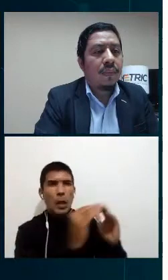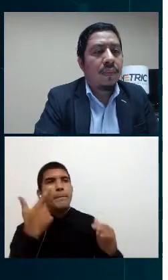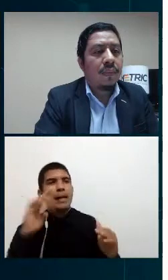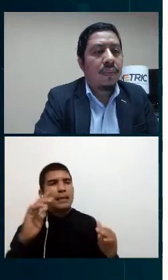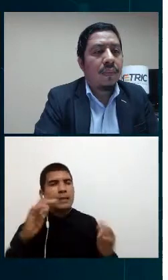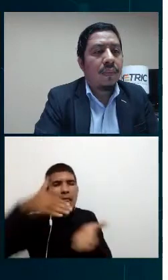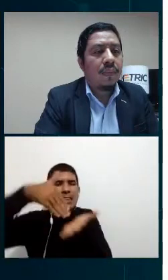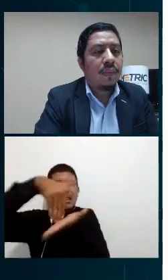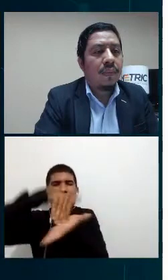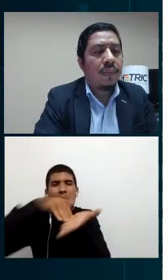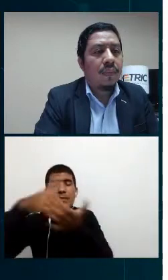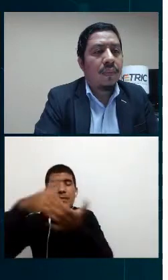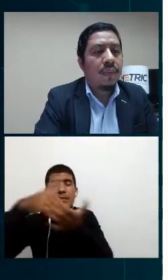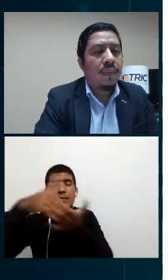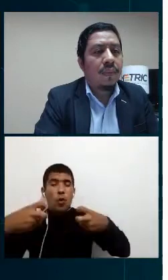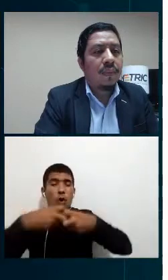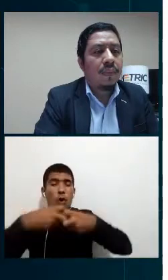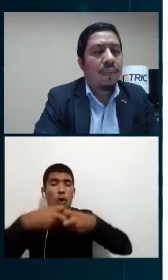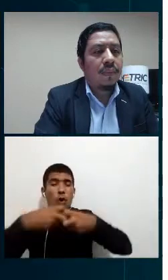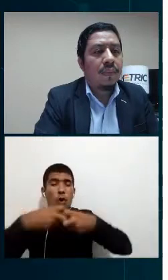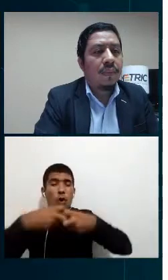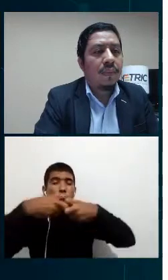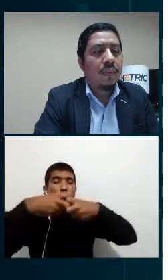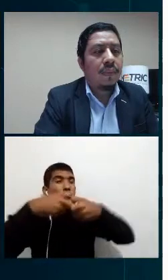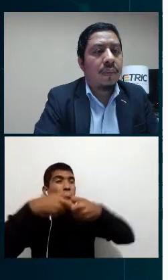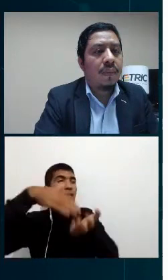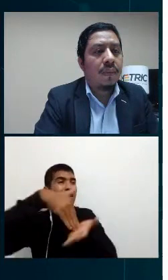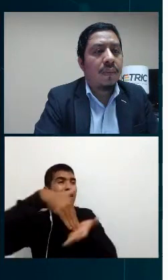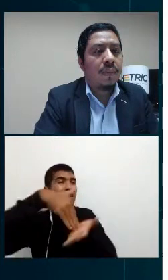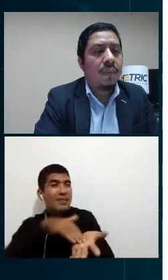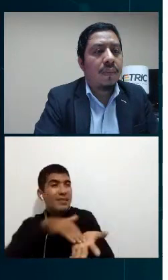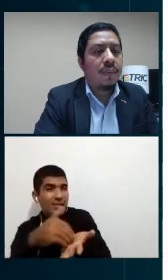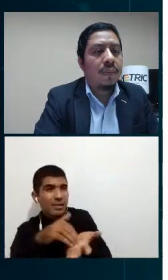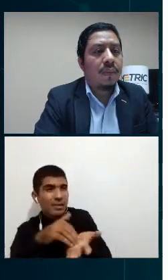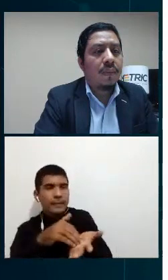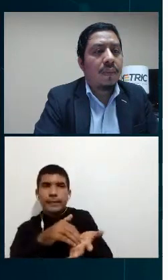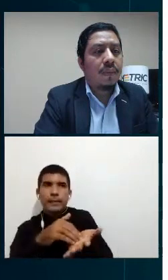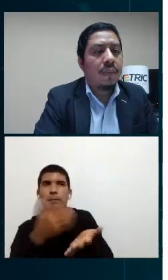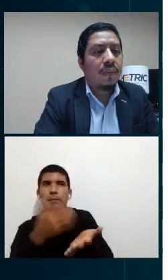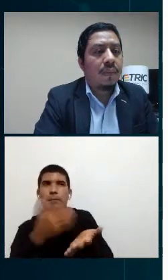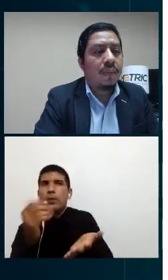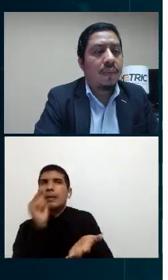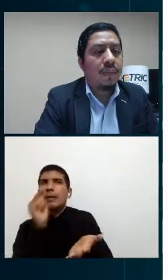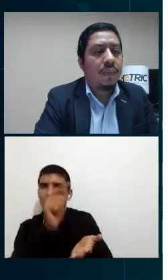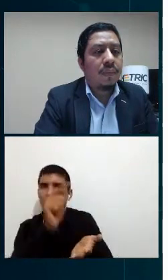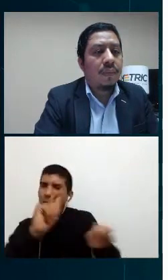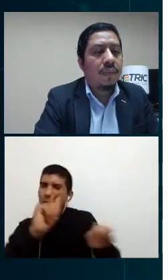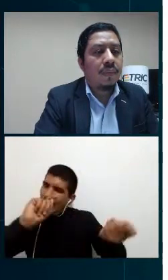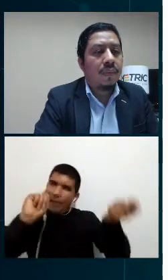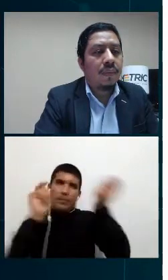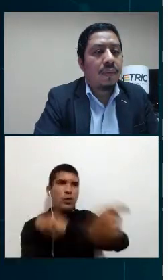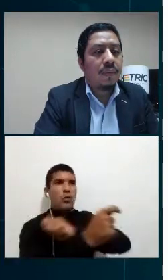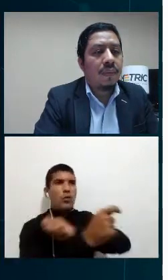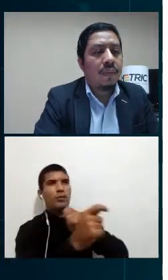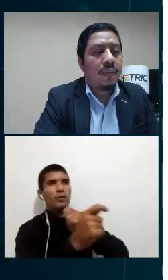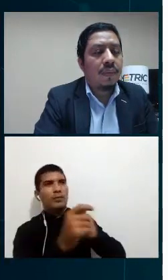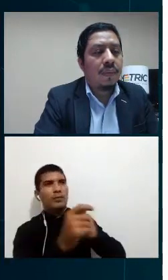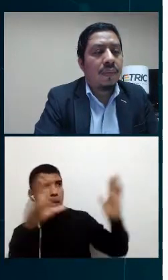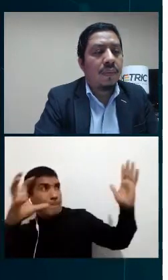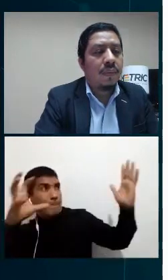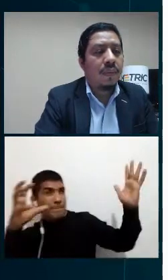por colaboradores de EXA debidamente identificados si tienes alguna duda puedes enviar un correo electrónico a